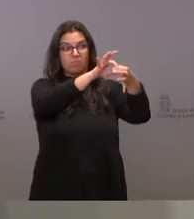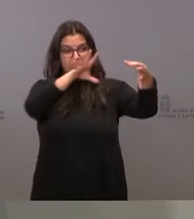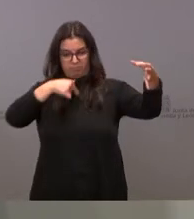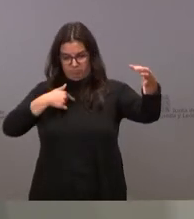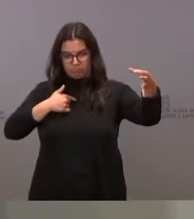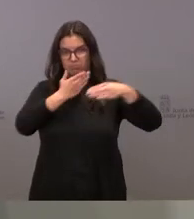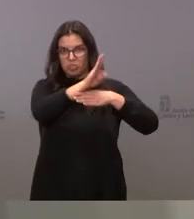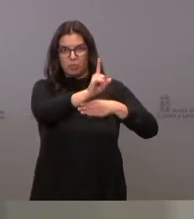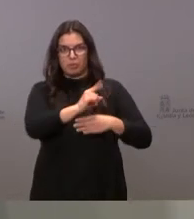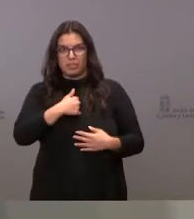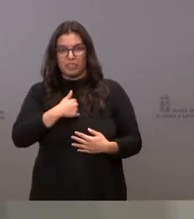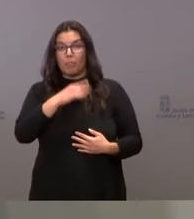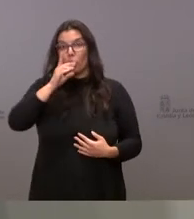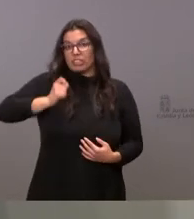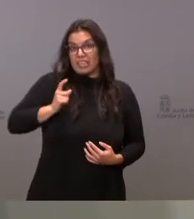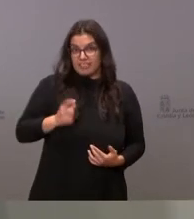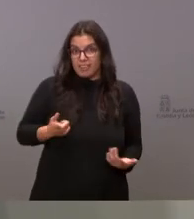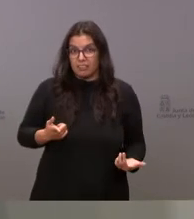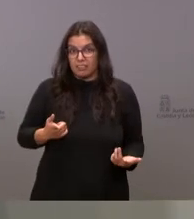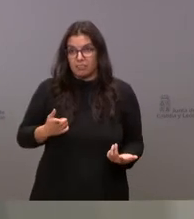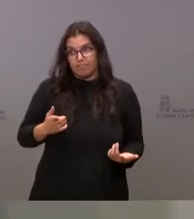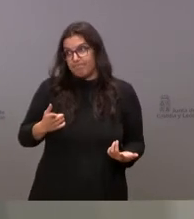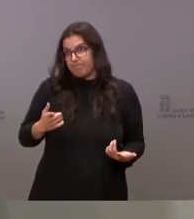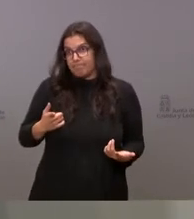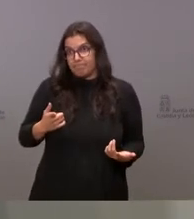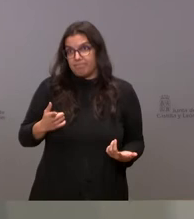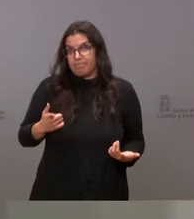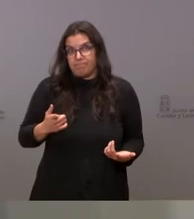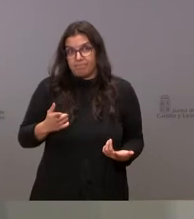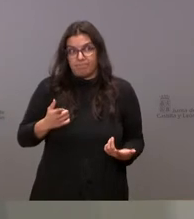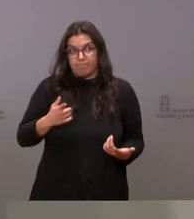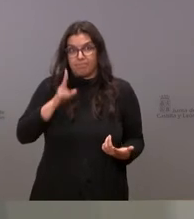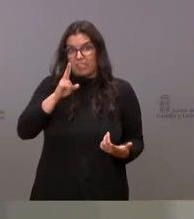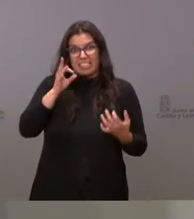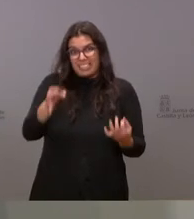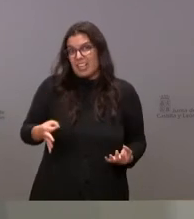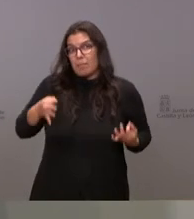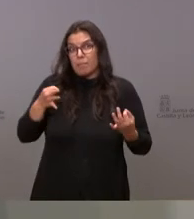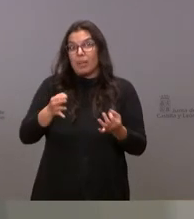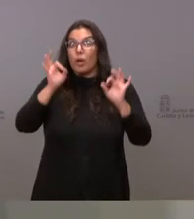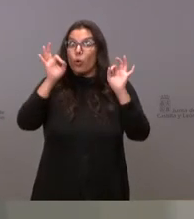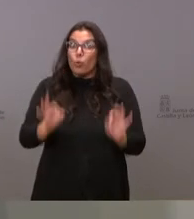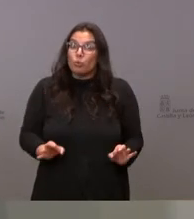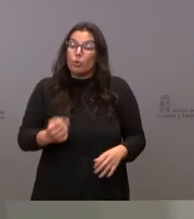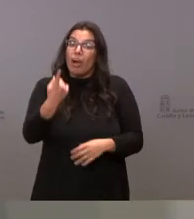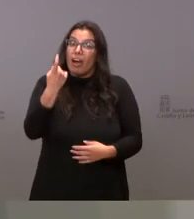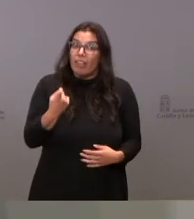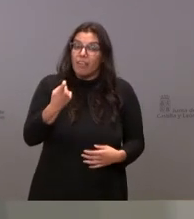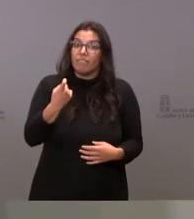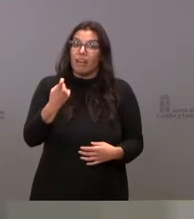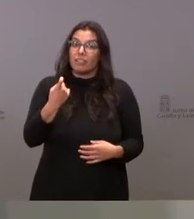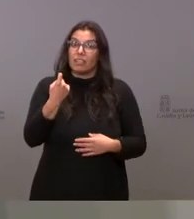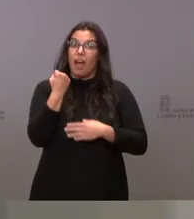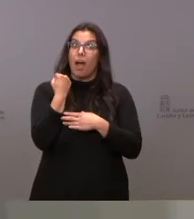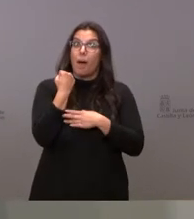cierta frecuencia, casi de cada legislatura vemos que en cuanto es necesario lograr un